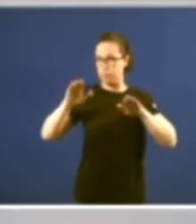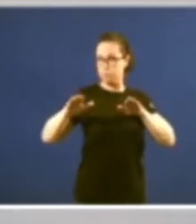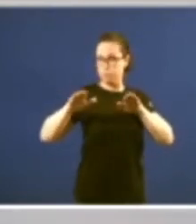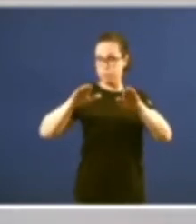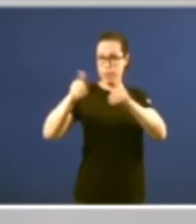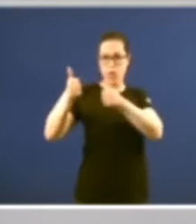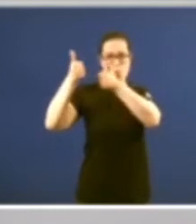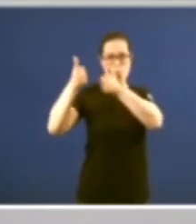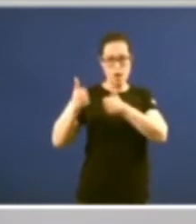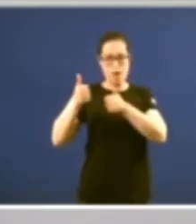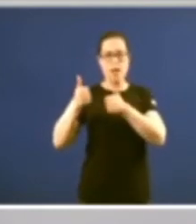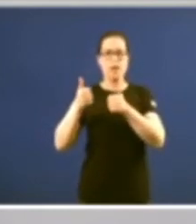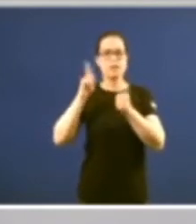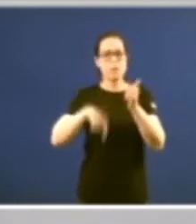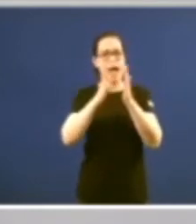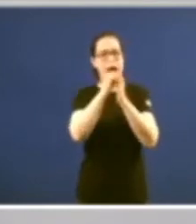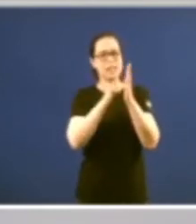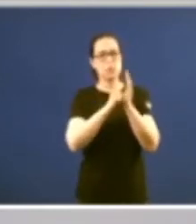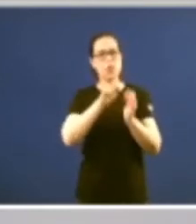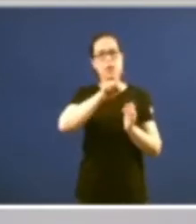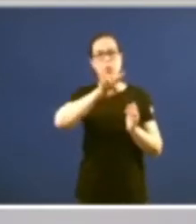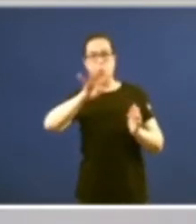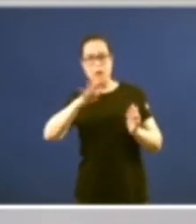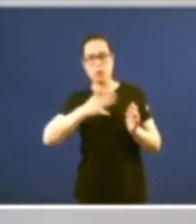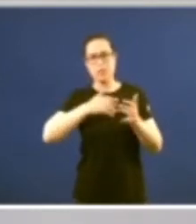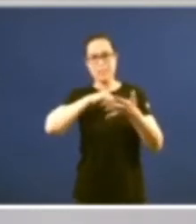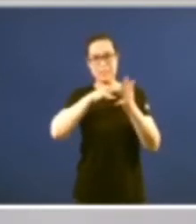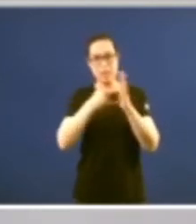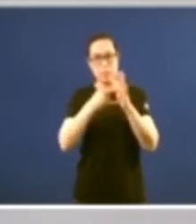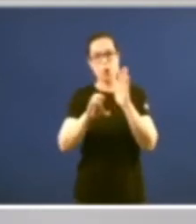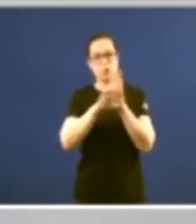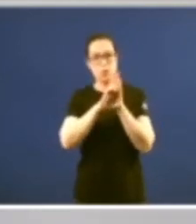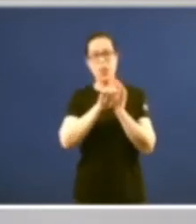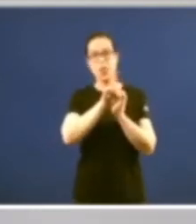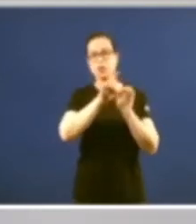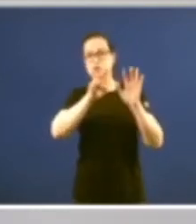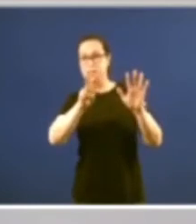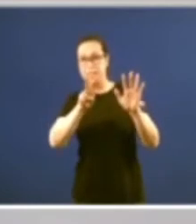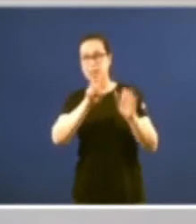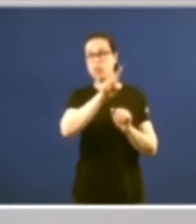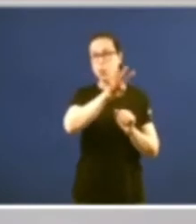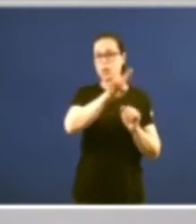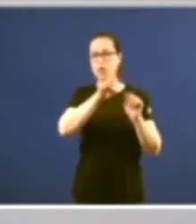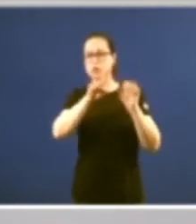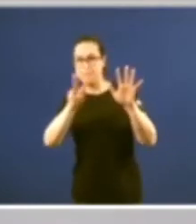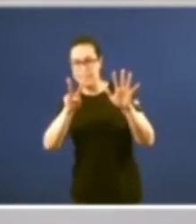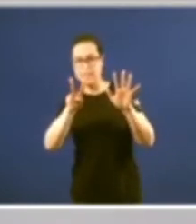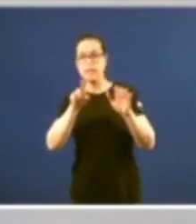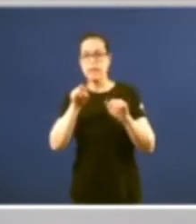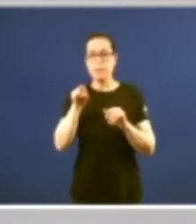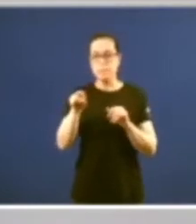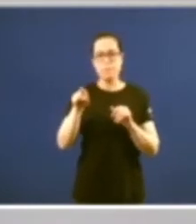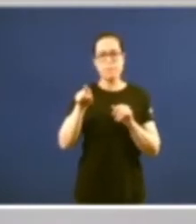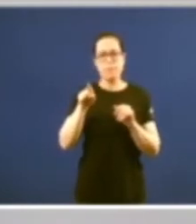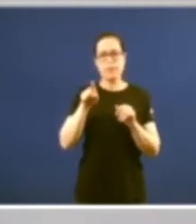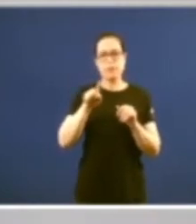estatal y al amparo del artículo 104 de nuestro sistema constitucional y 107 constituye el máximo órgano de